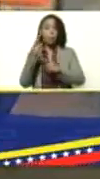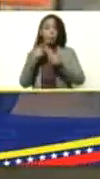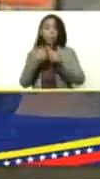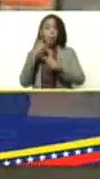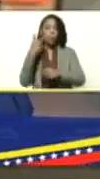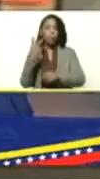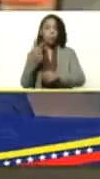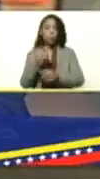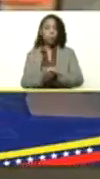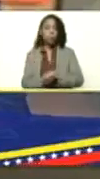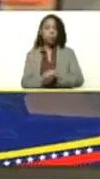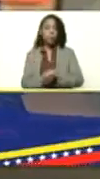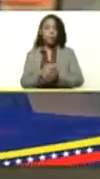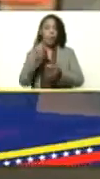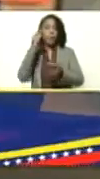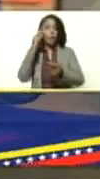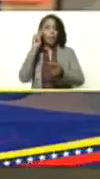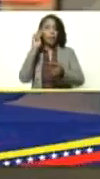revisión